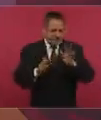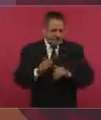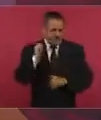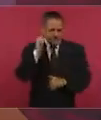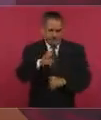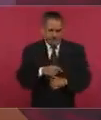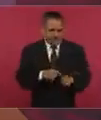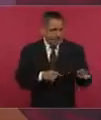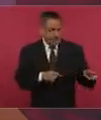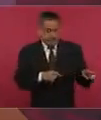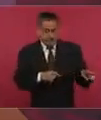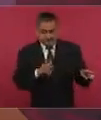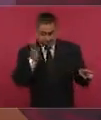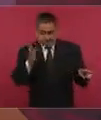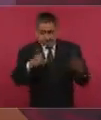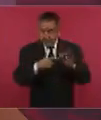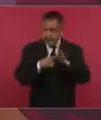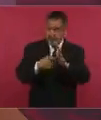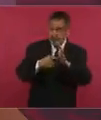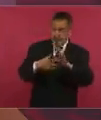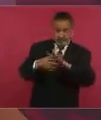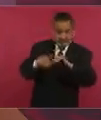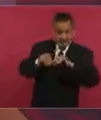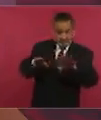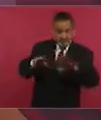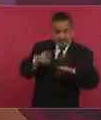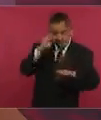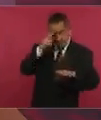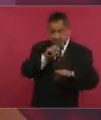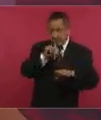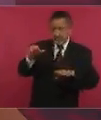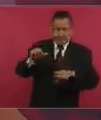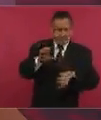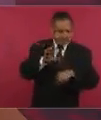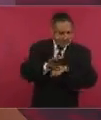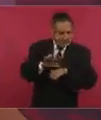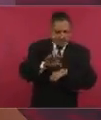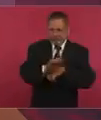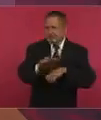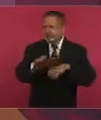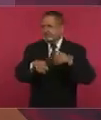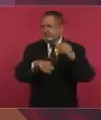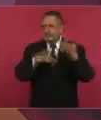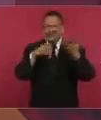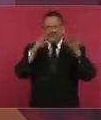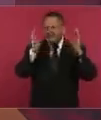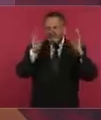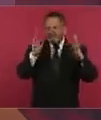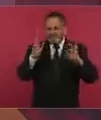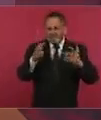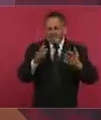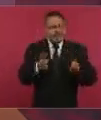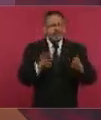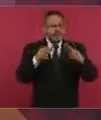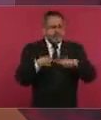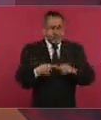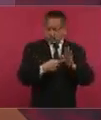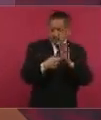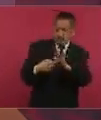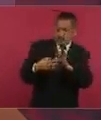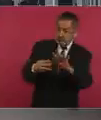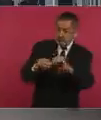delincuentes de México, de Colombia, a tantas personas,